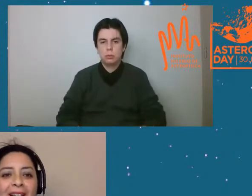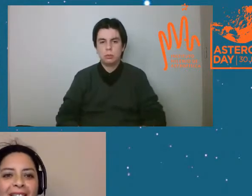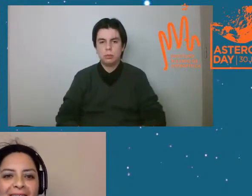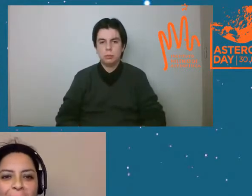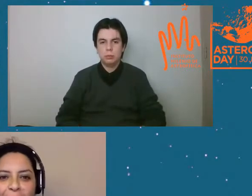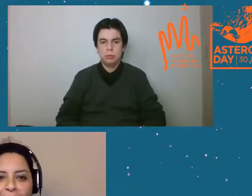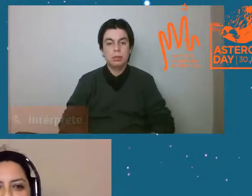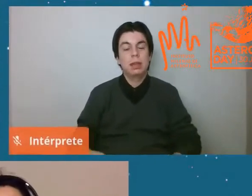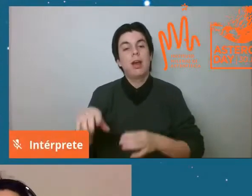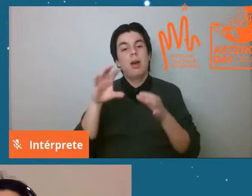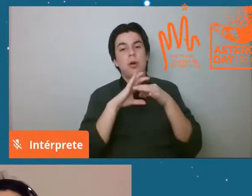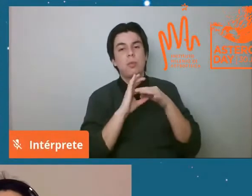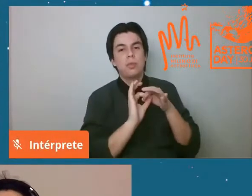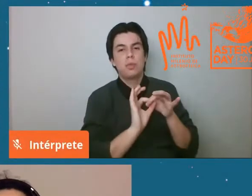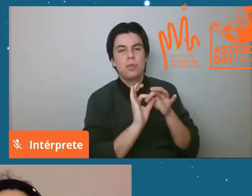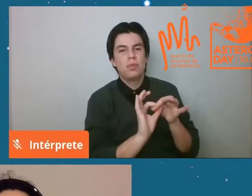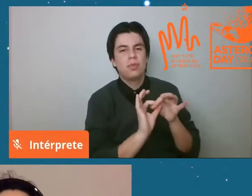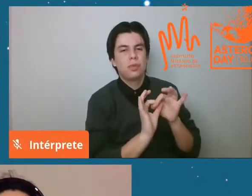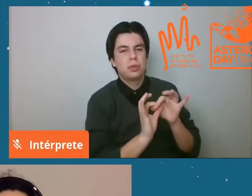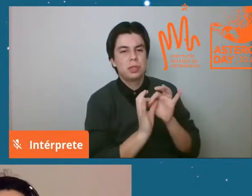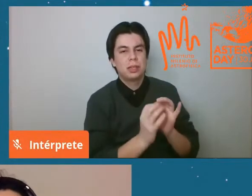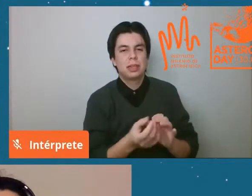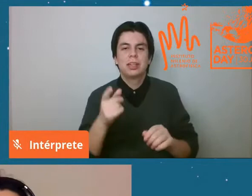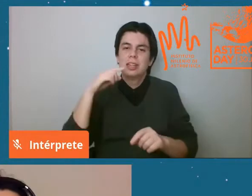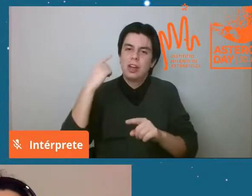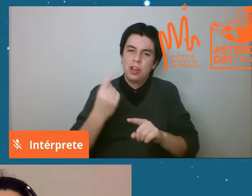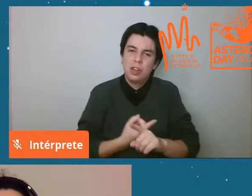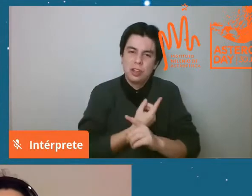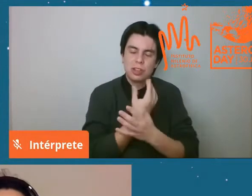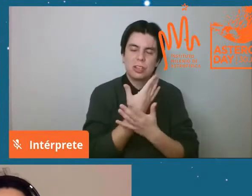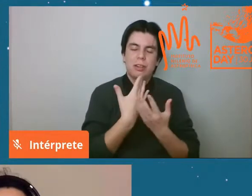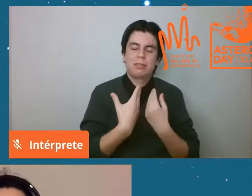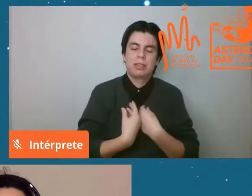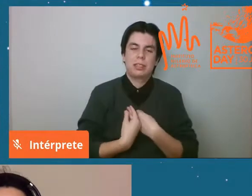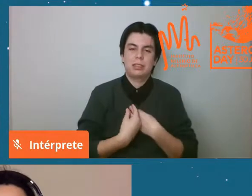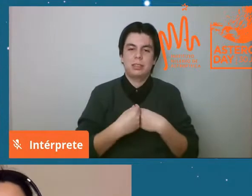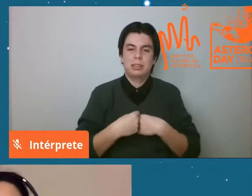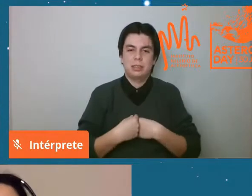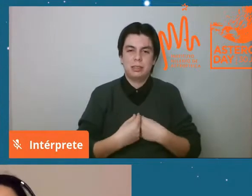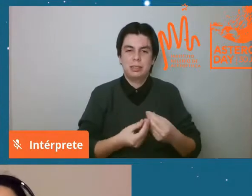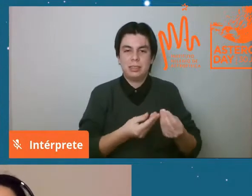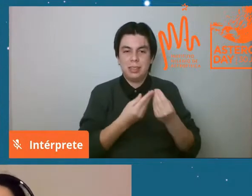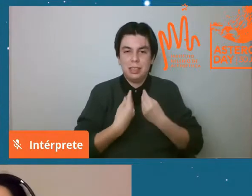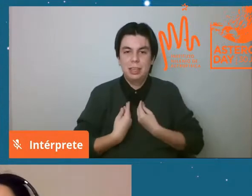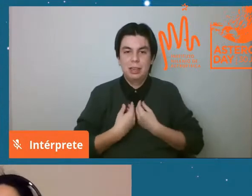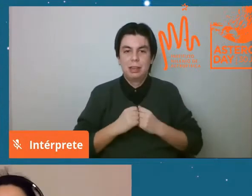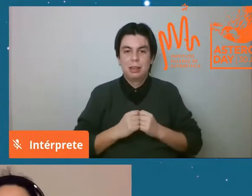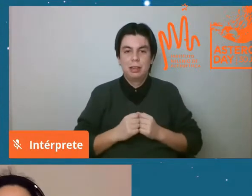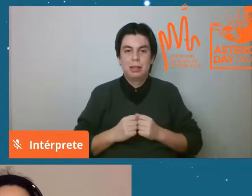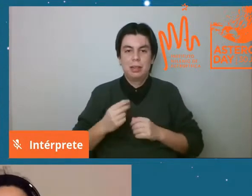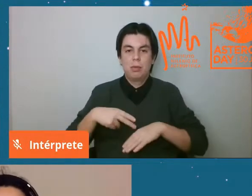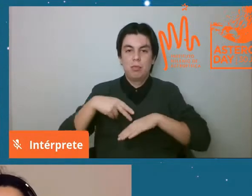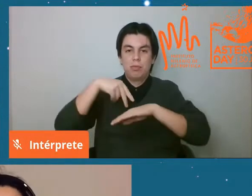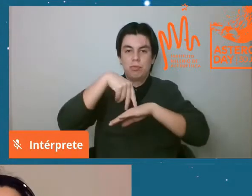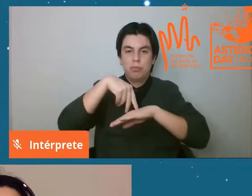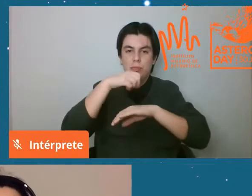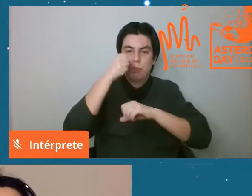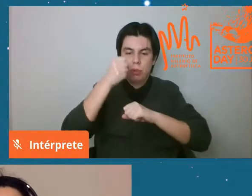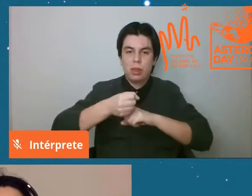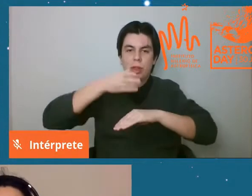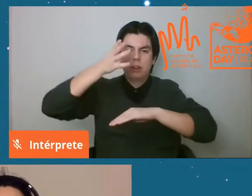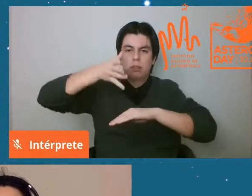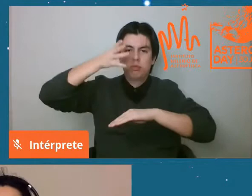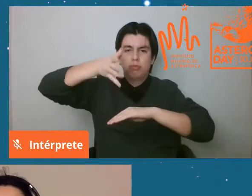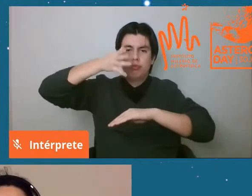Muchas gracias por nuevamente darme palco para hablar un poco sobre meteoritos y